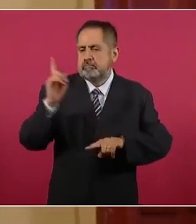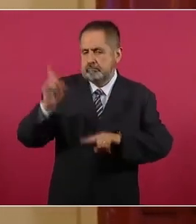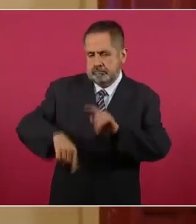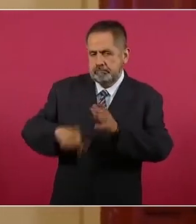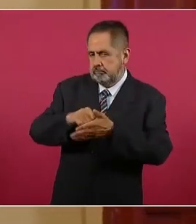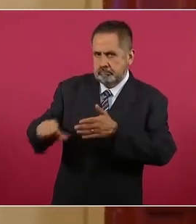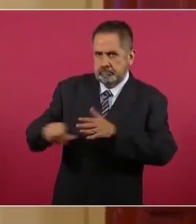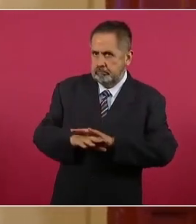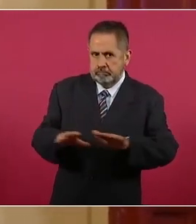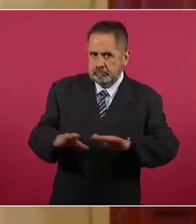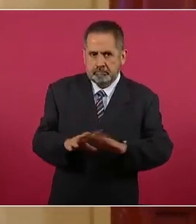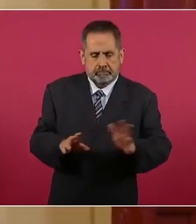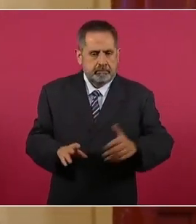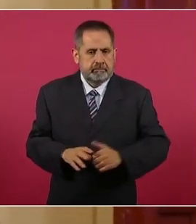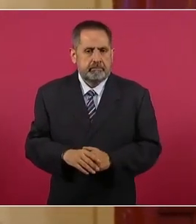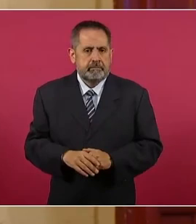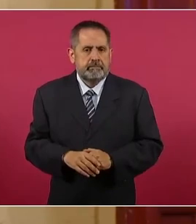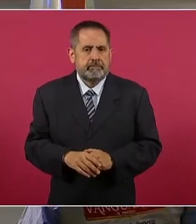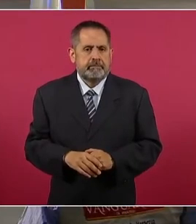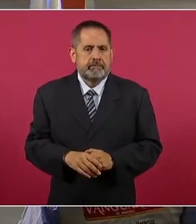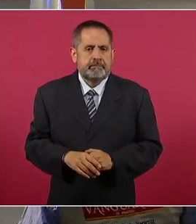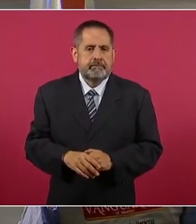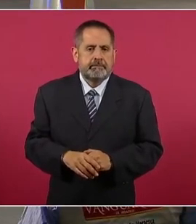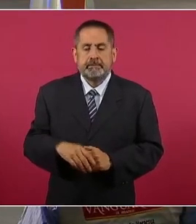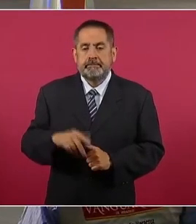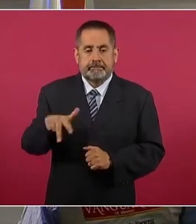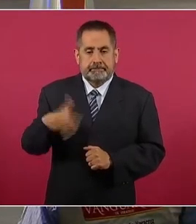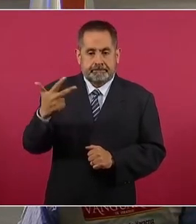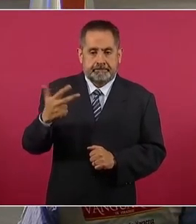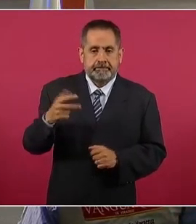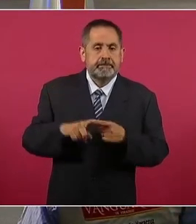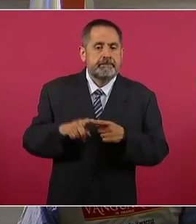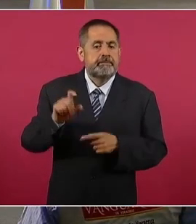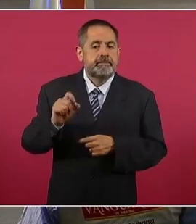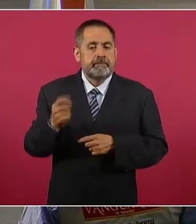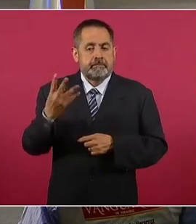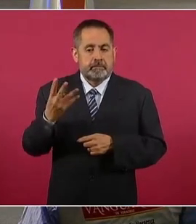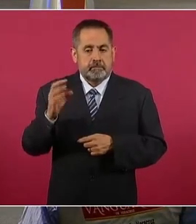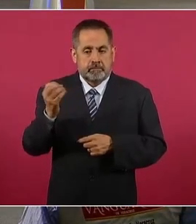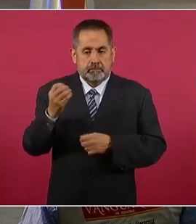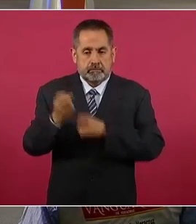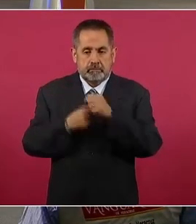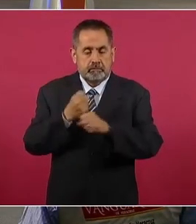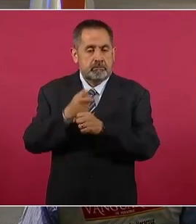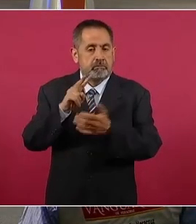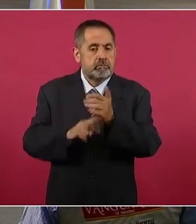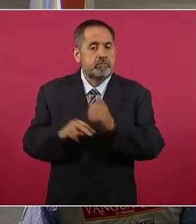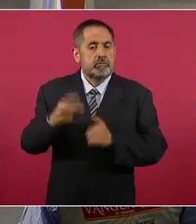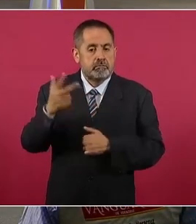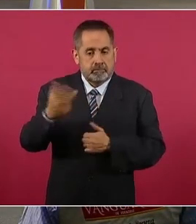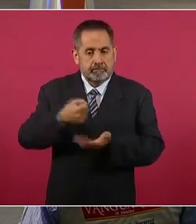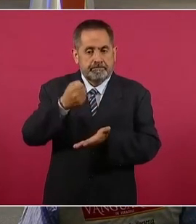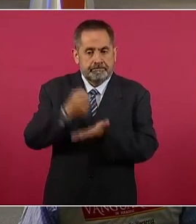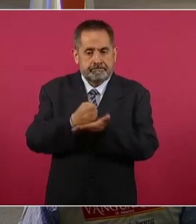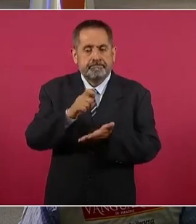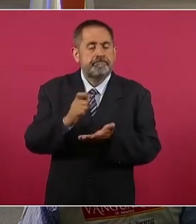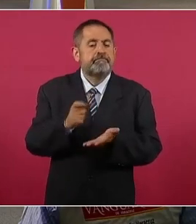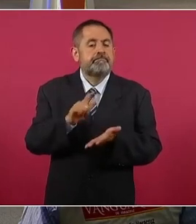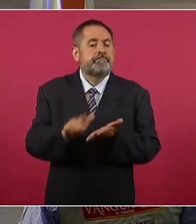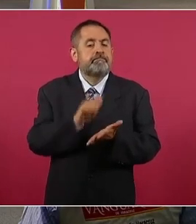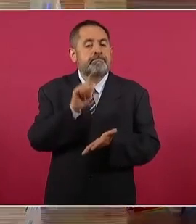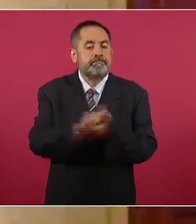posteriormente. 13. El 24 de octubre de 2008 aprobaron la Ley